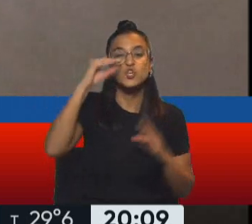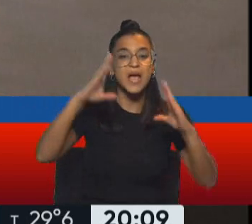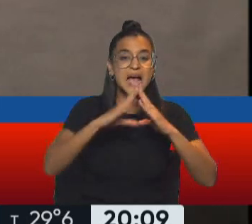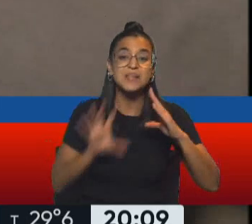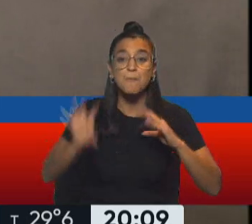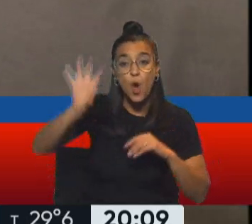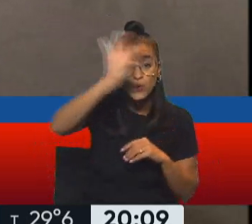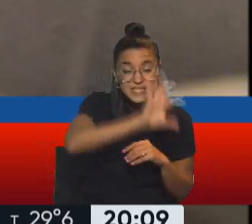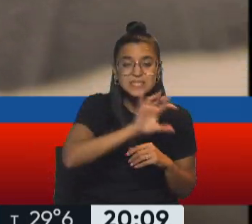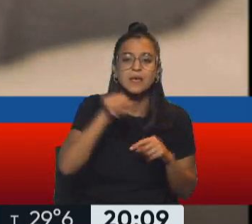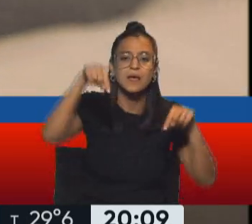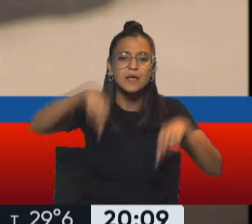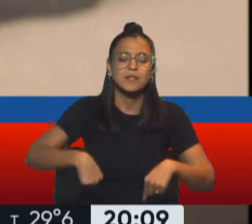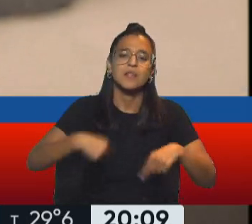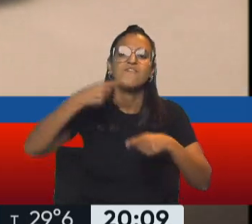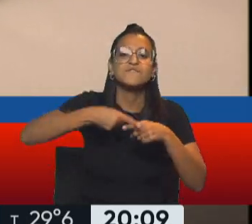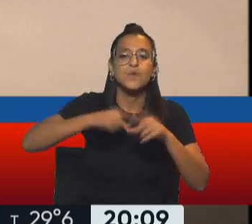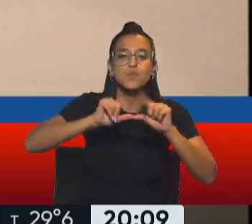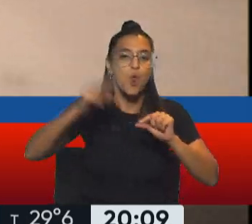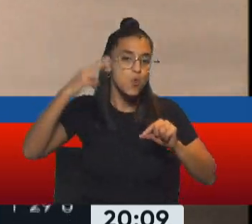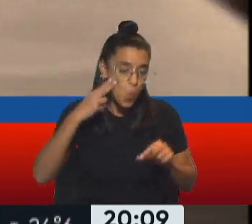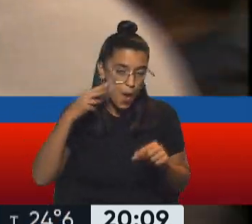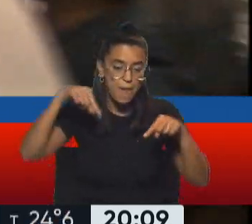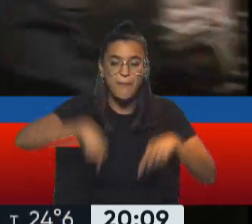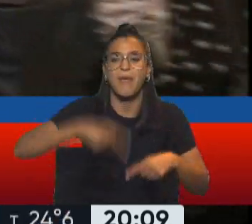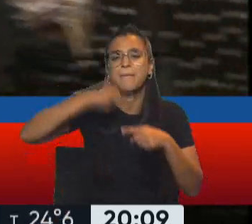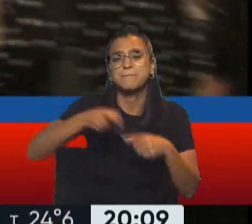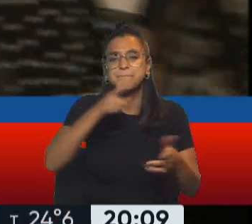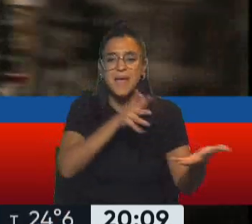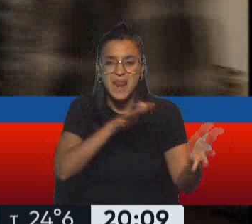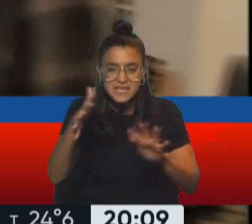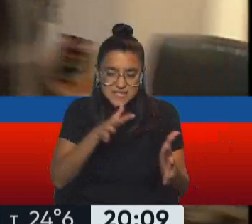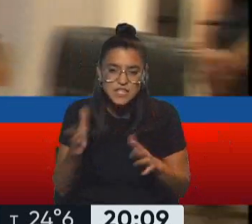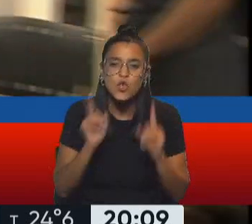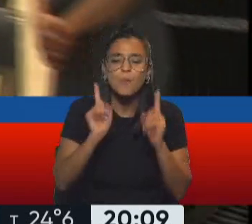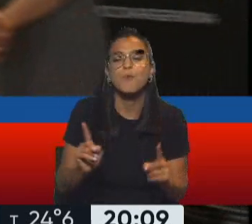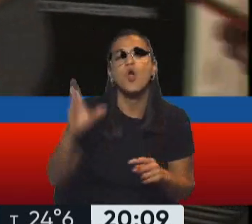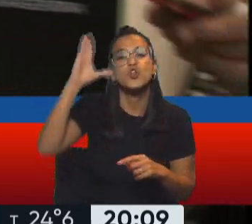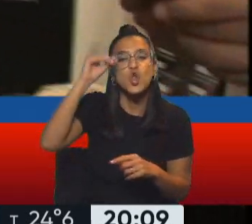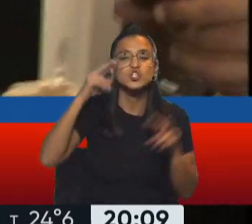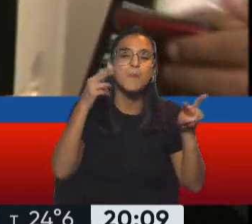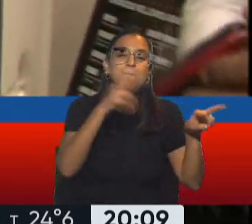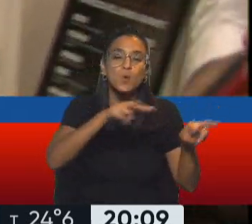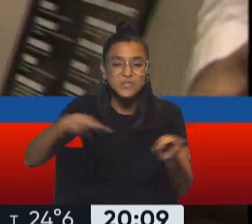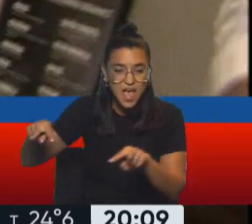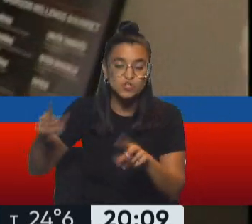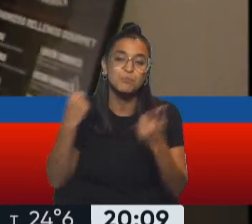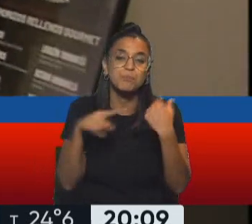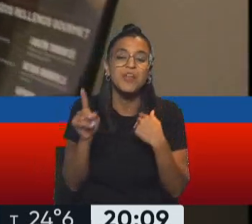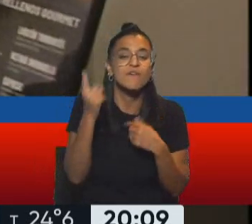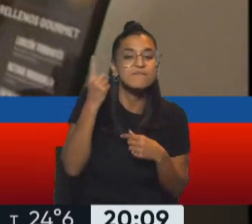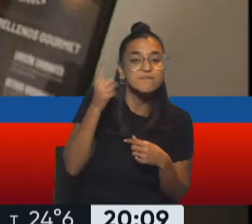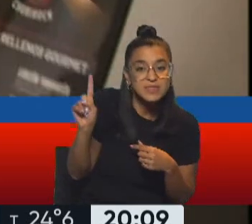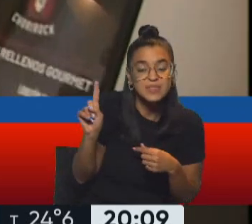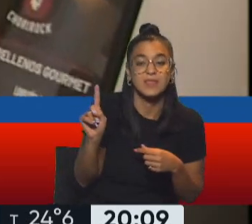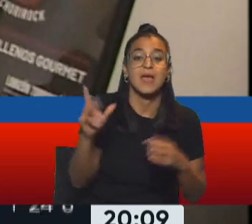Provincias, esta es la novena edición, es un evento similar al de la Noche de los Museos, pero con la particularidad